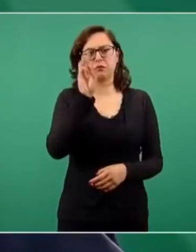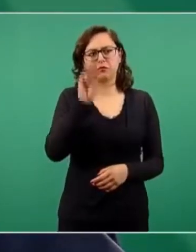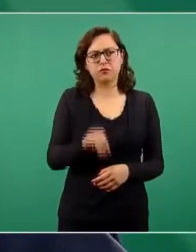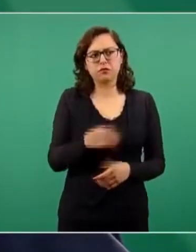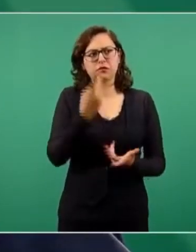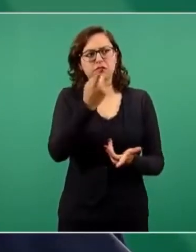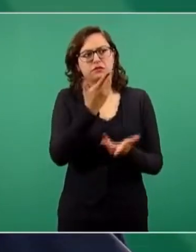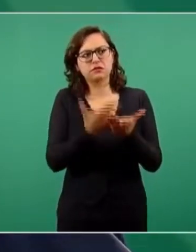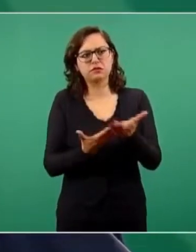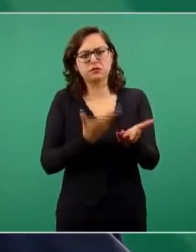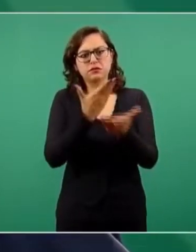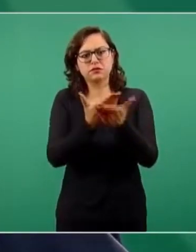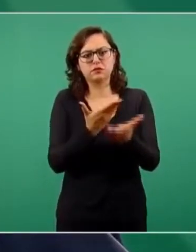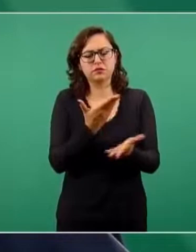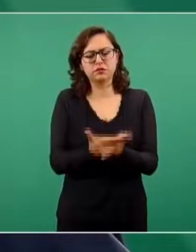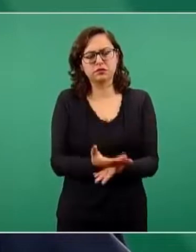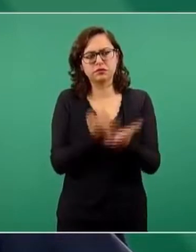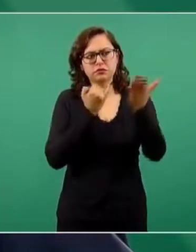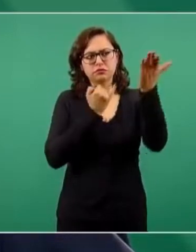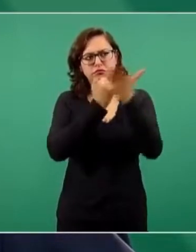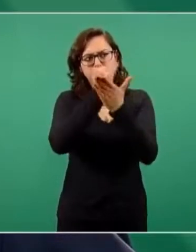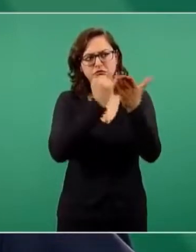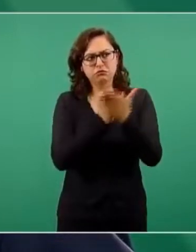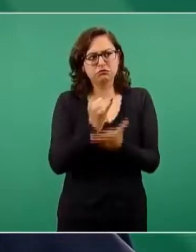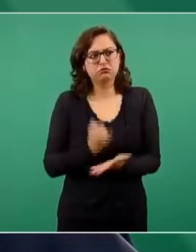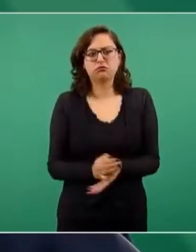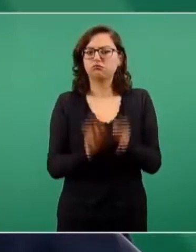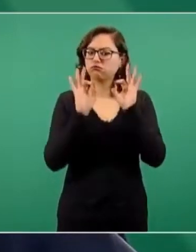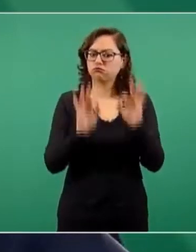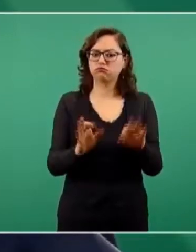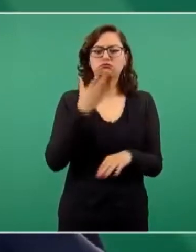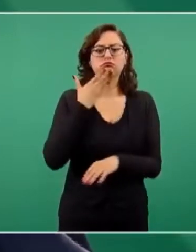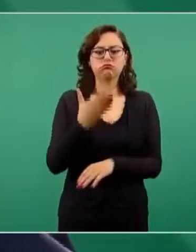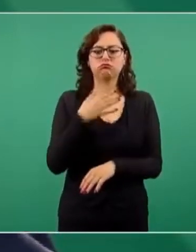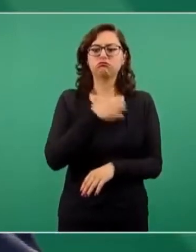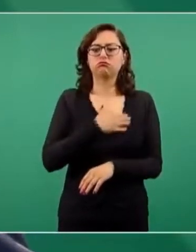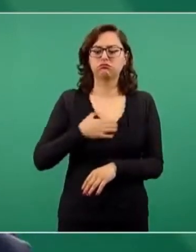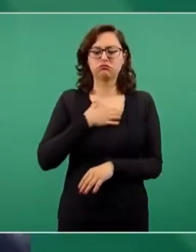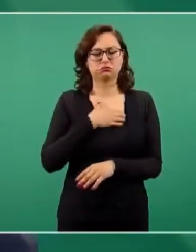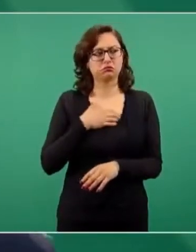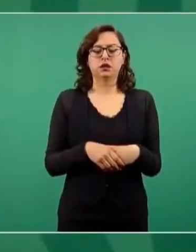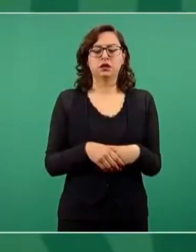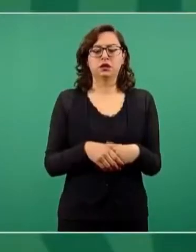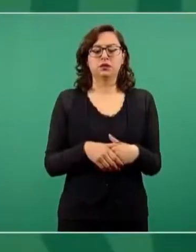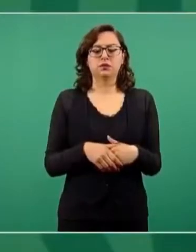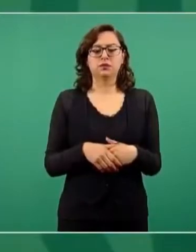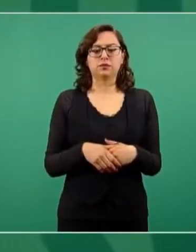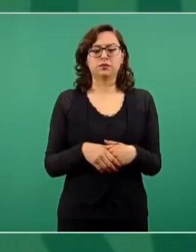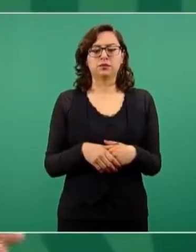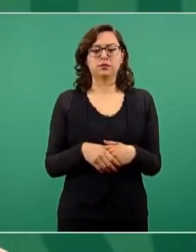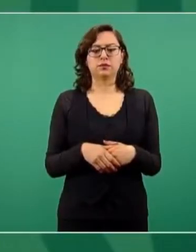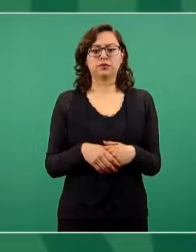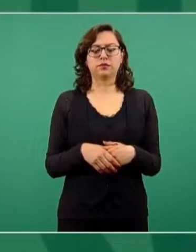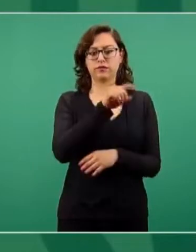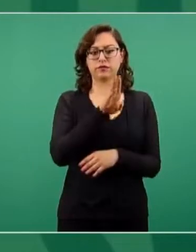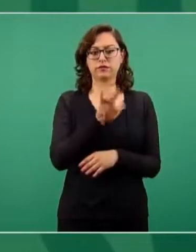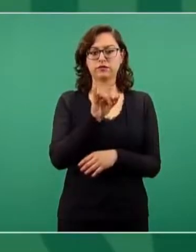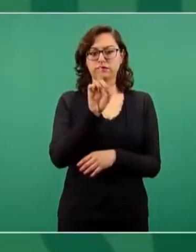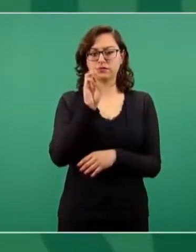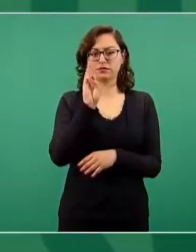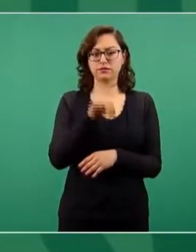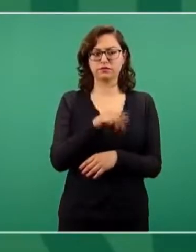en cuanto al tema migratorio. Por ejemplo, el reconocer la residencia